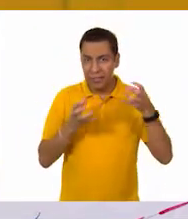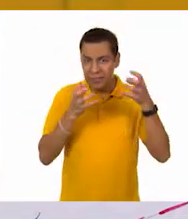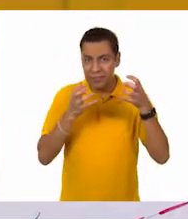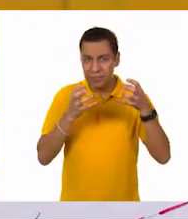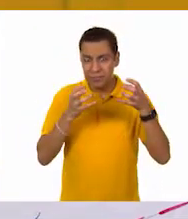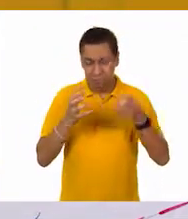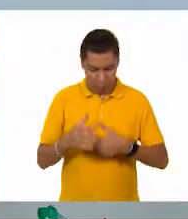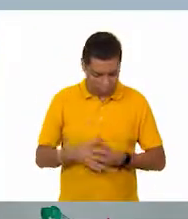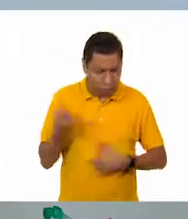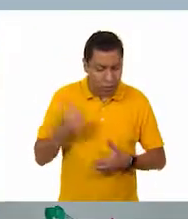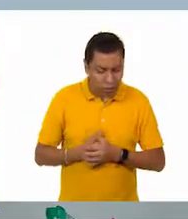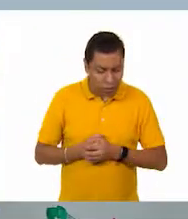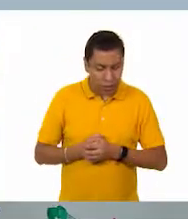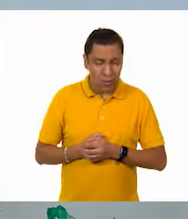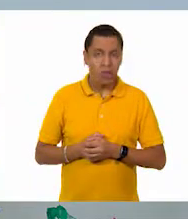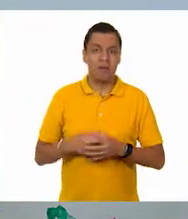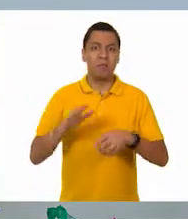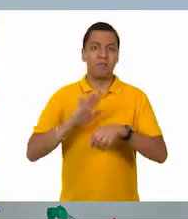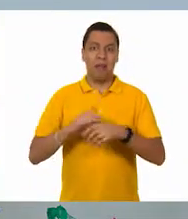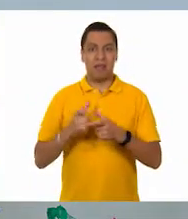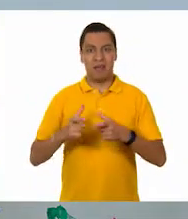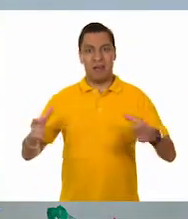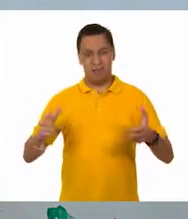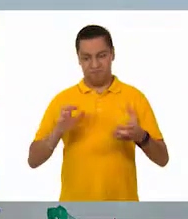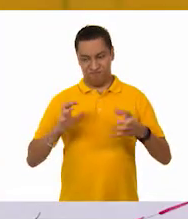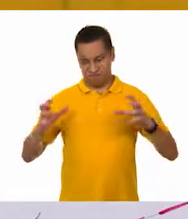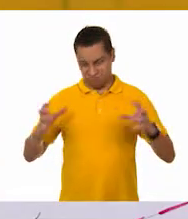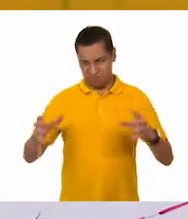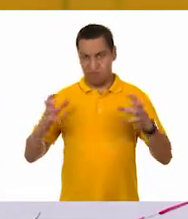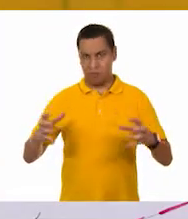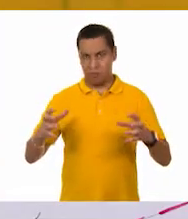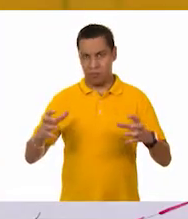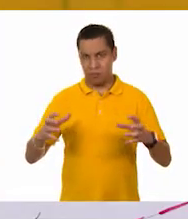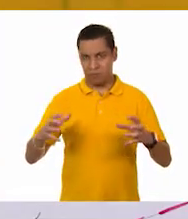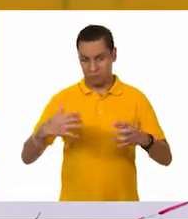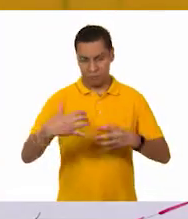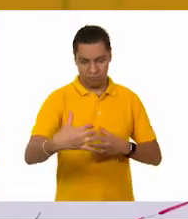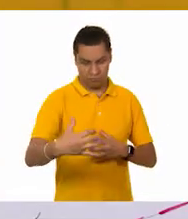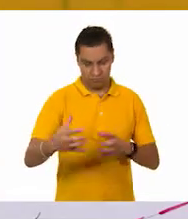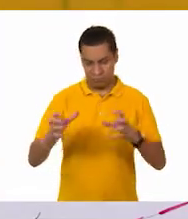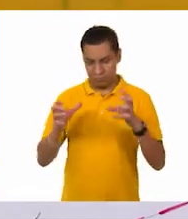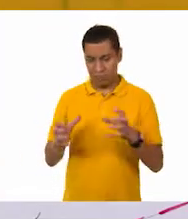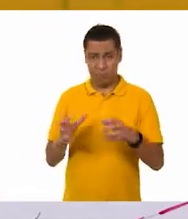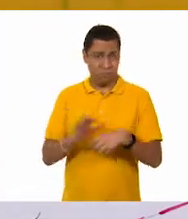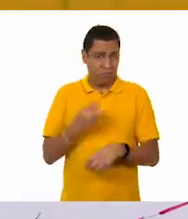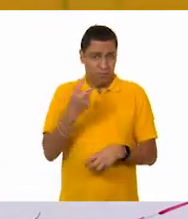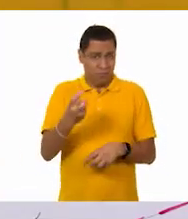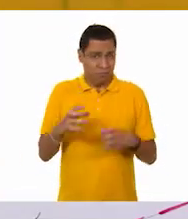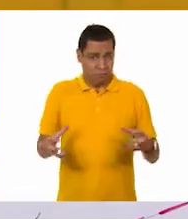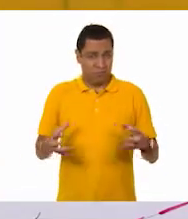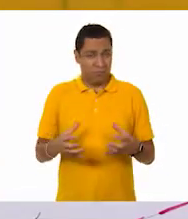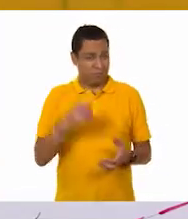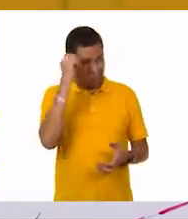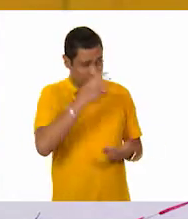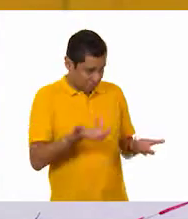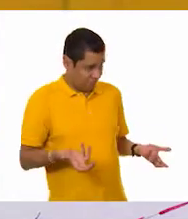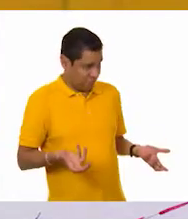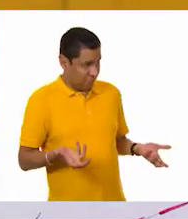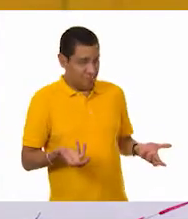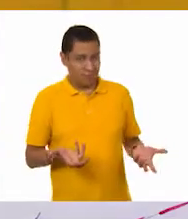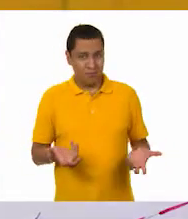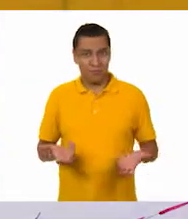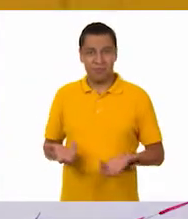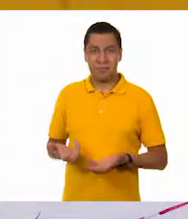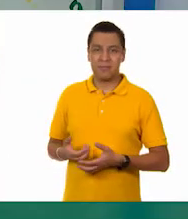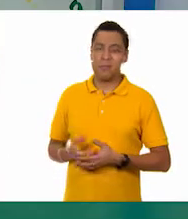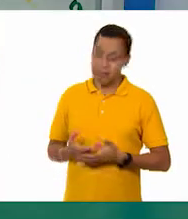qué crees que pesa más? Pues, está más grande y, pues, por eso no está más grande, Oscar. Ah, muy bien. No